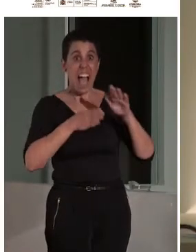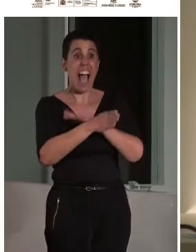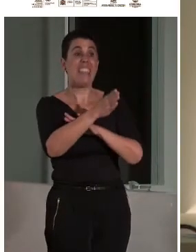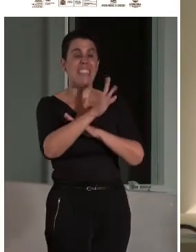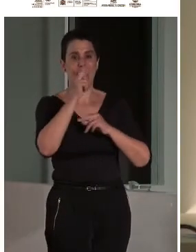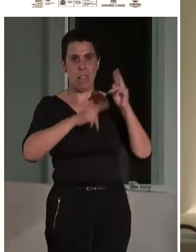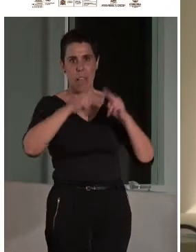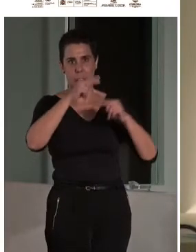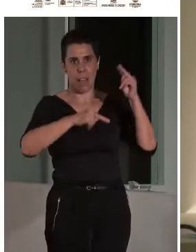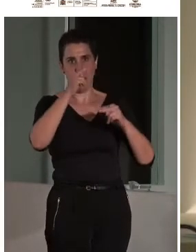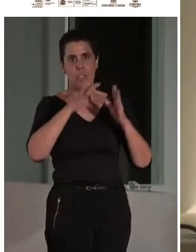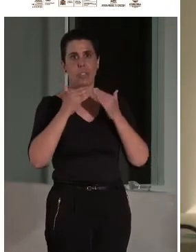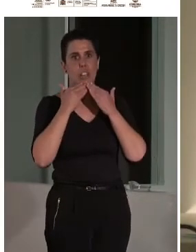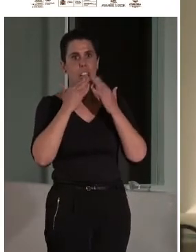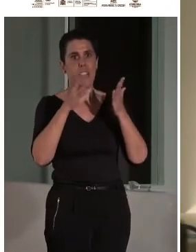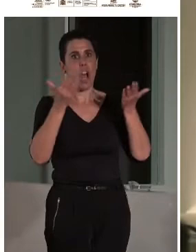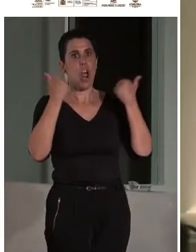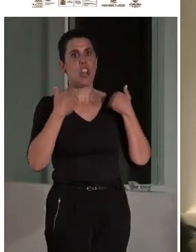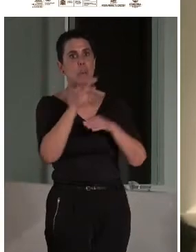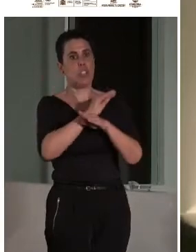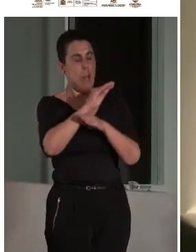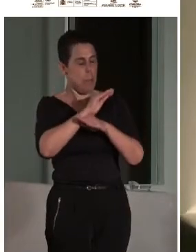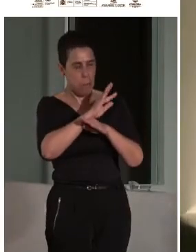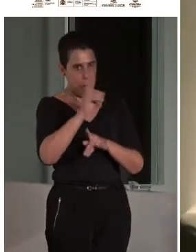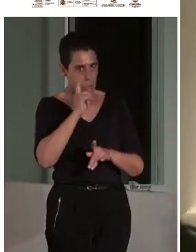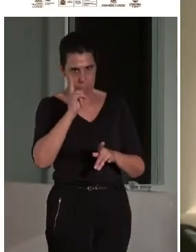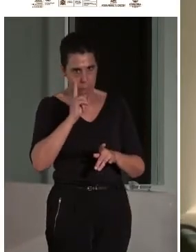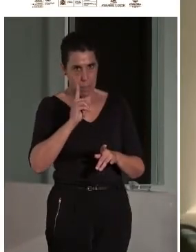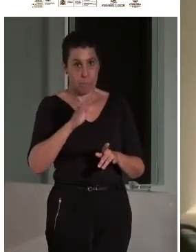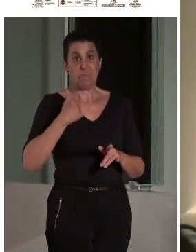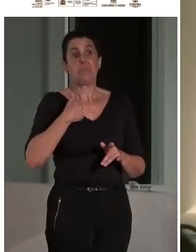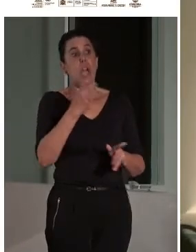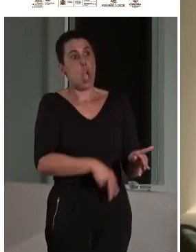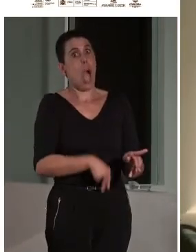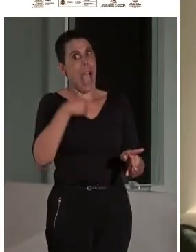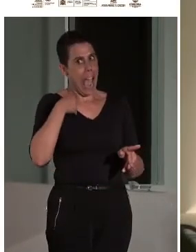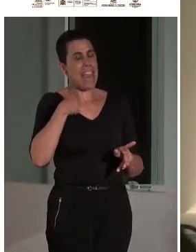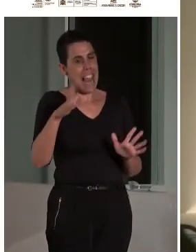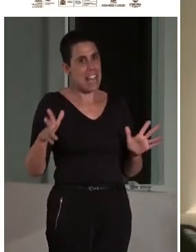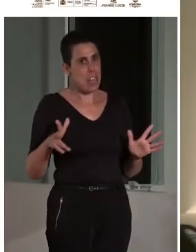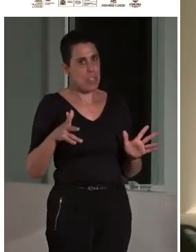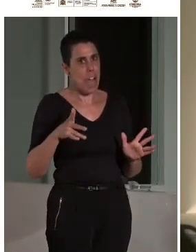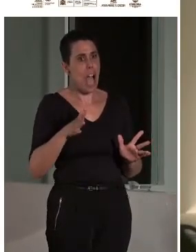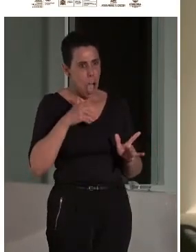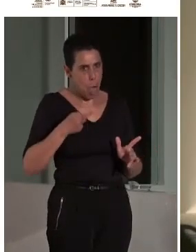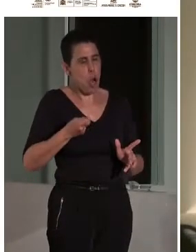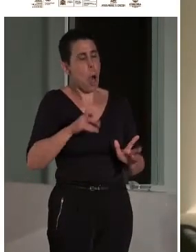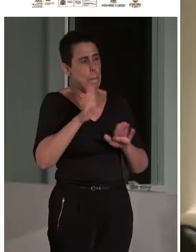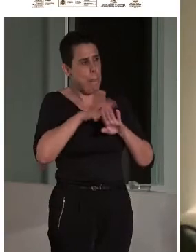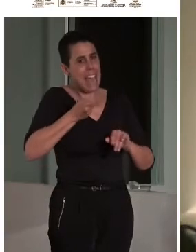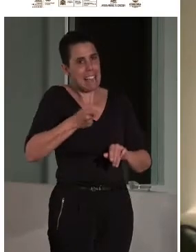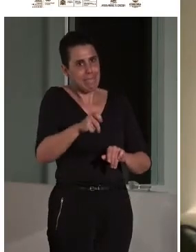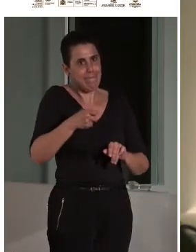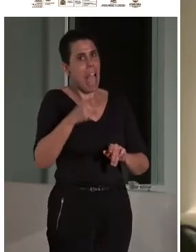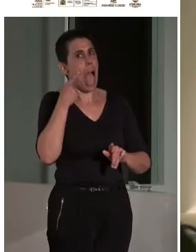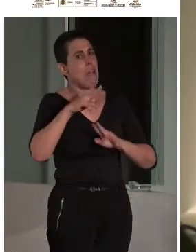Gracias. He generalizado intencionadamente para provocar discusión y te agradezco mucho que